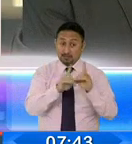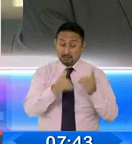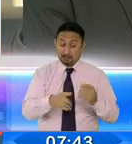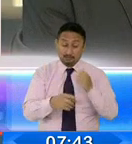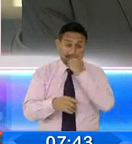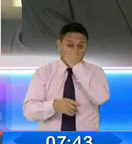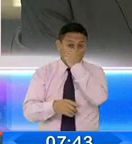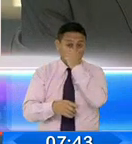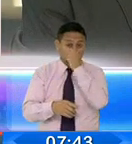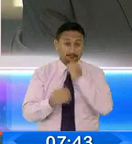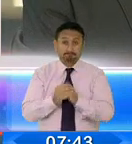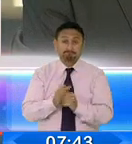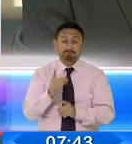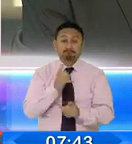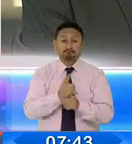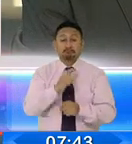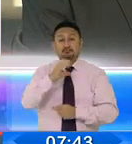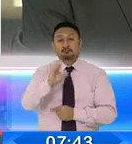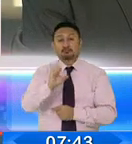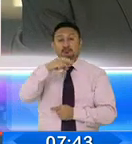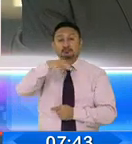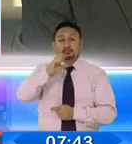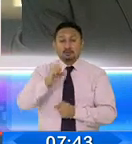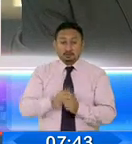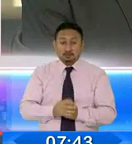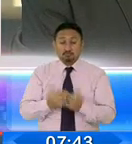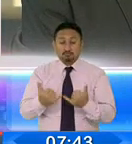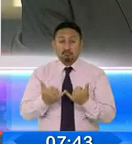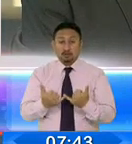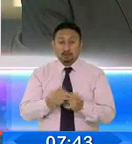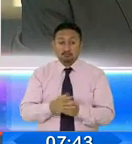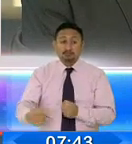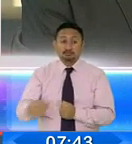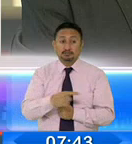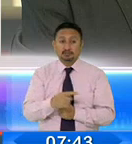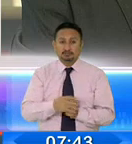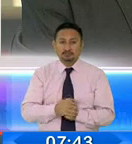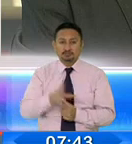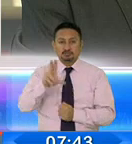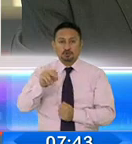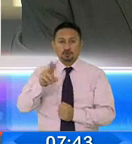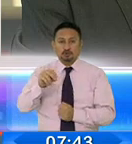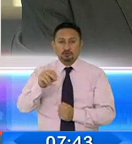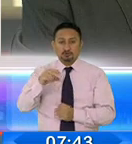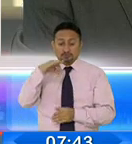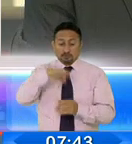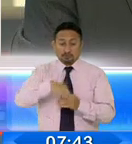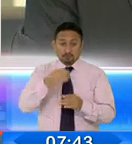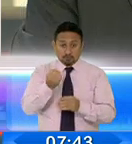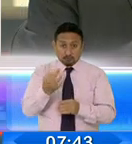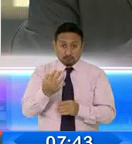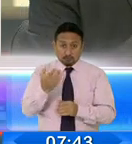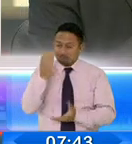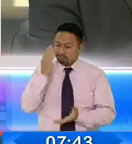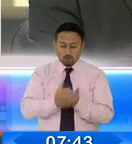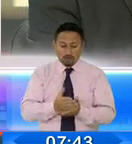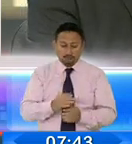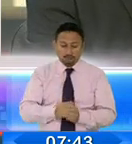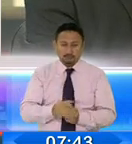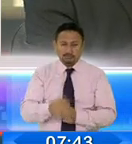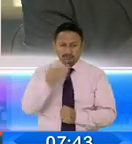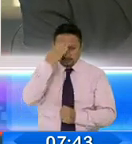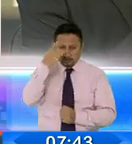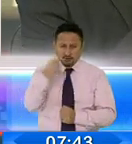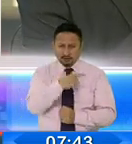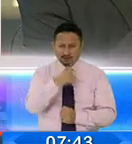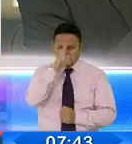por eso es que el Consejo Nacional Electoral se porfiaron con su necedad de no abrir y no abrir y no abrir, porque saben que ahí está la trama.